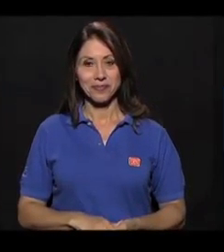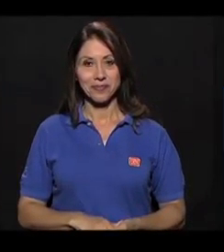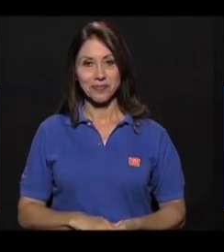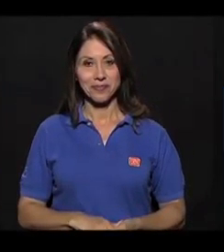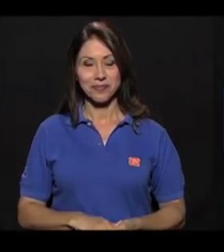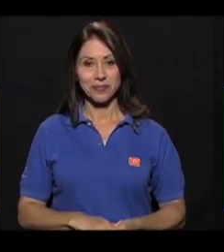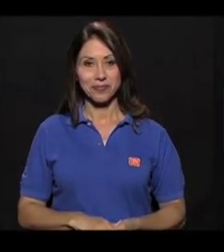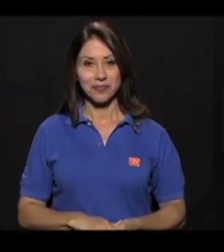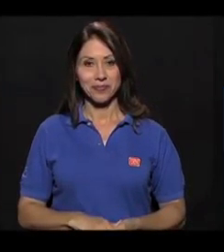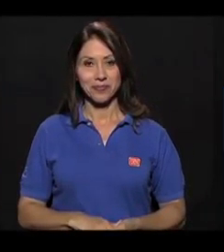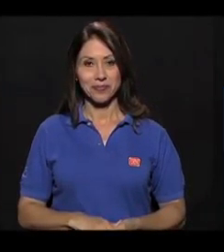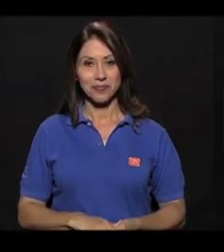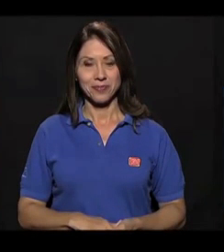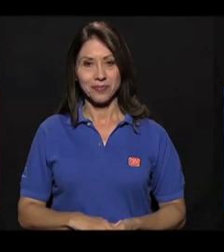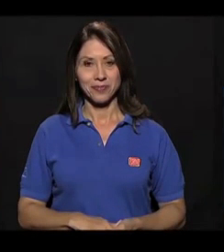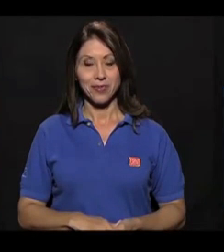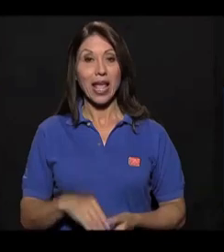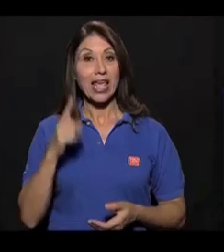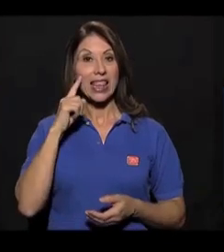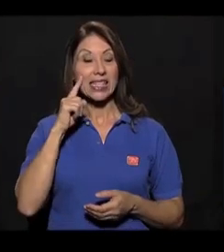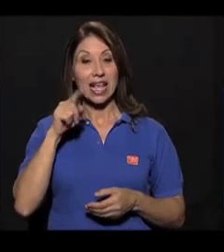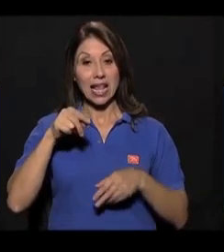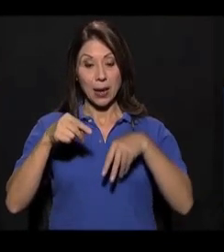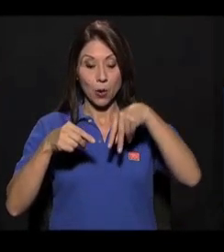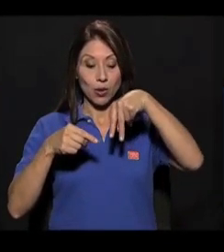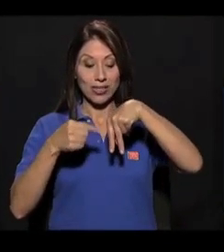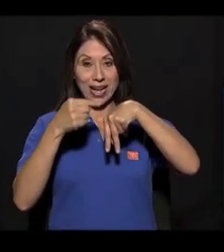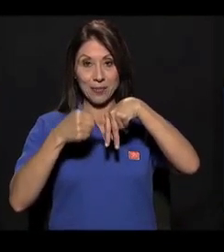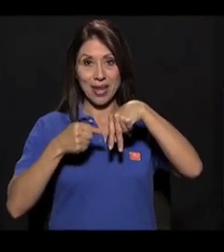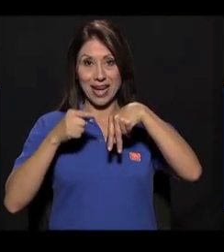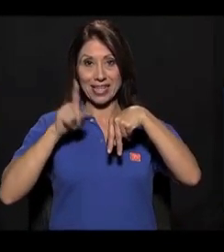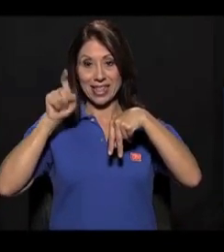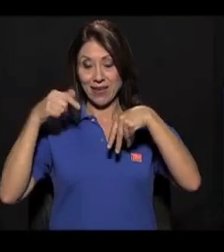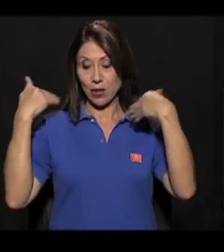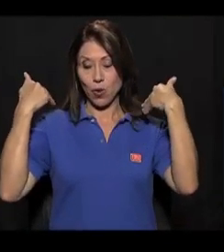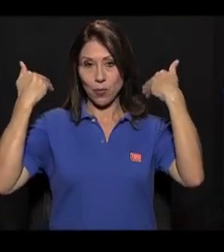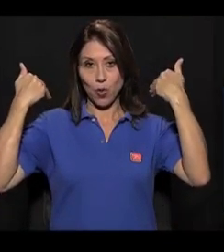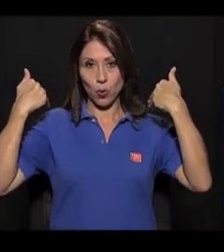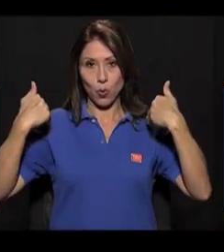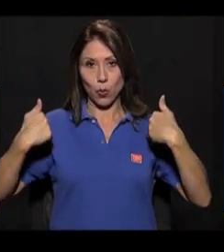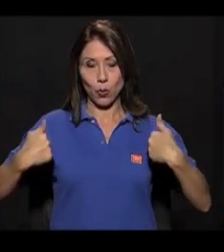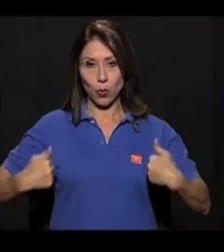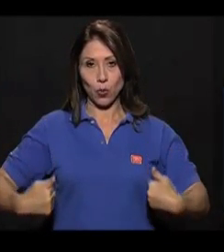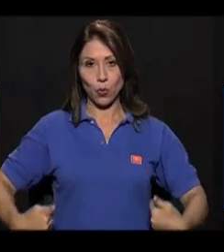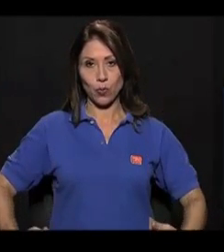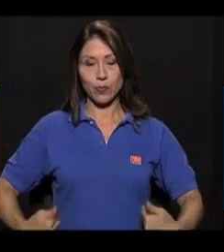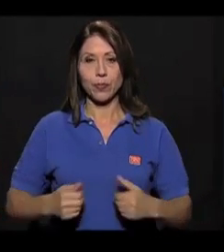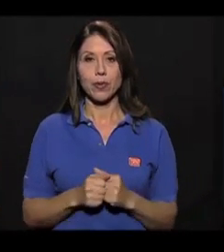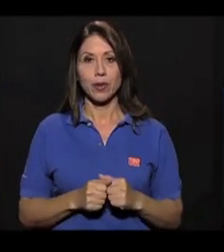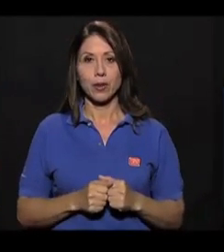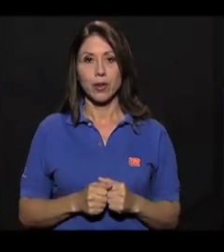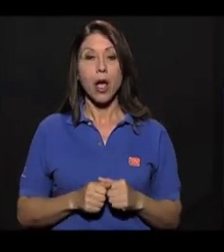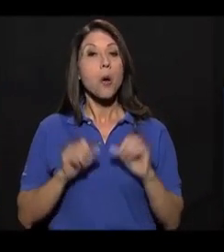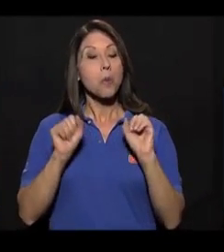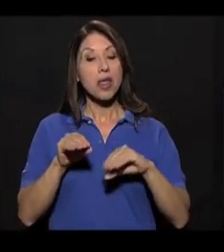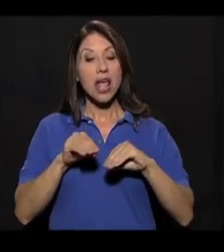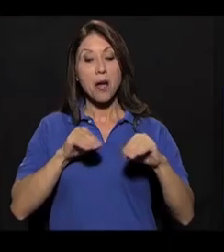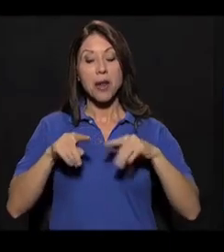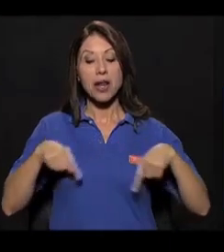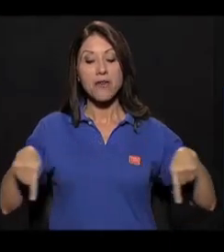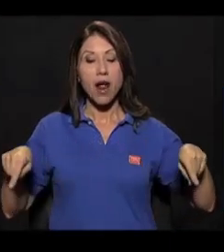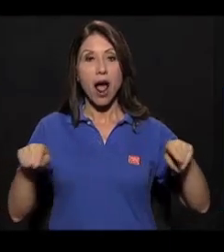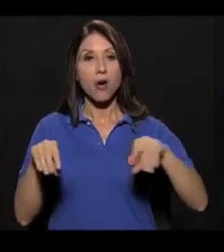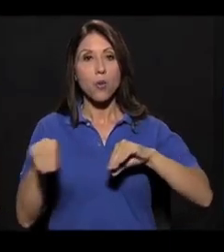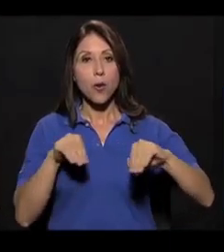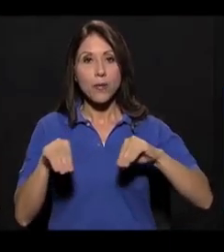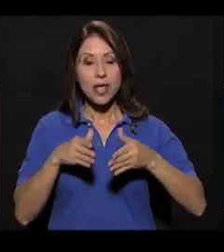Las piernas al ancho de los hombros. Subo y bajo. Puedo ampliar el rango de movimiento. ¿Verdad? Después,